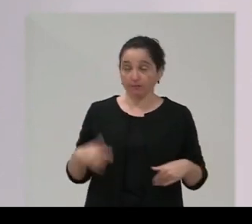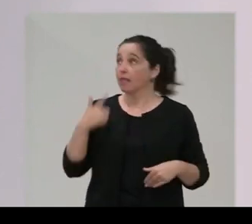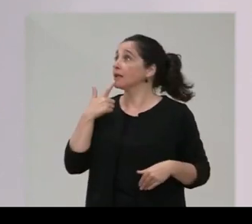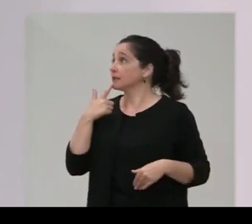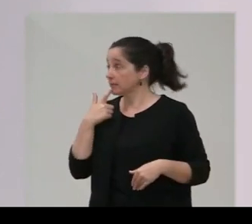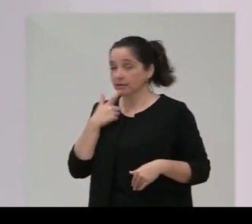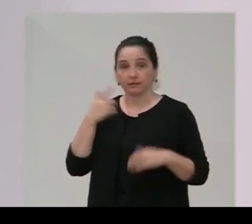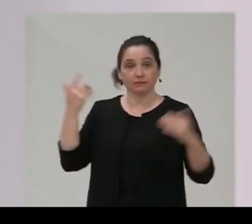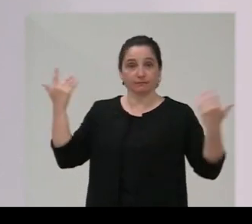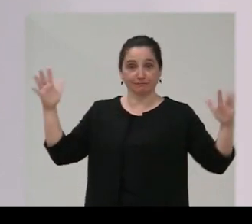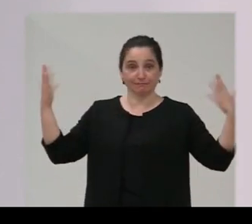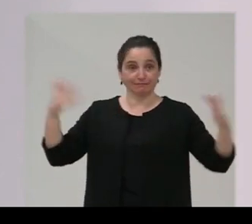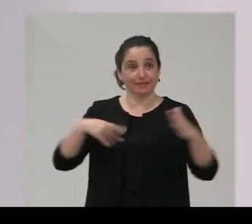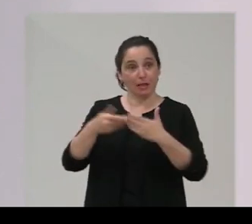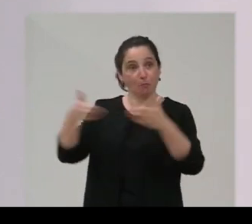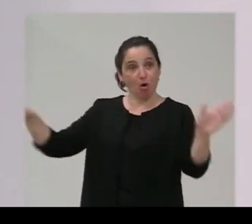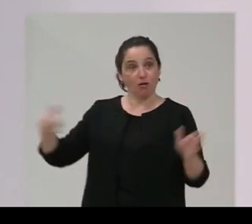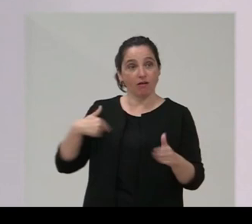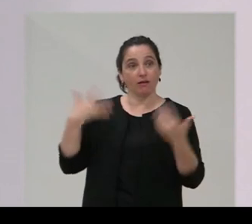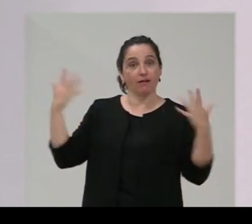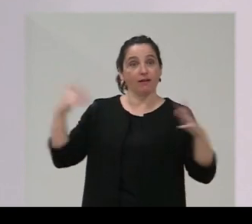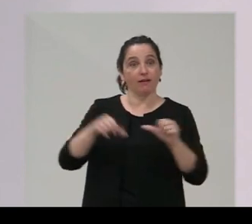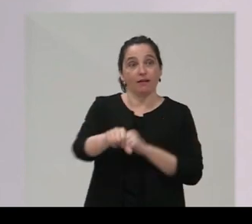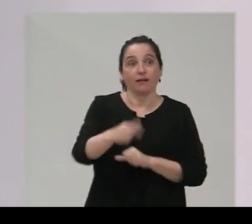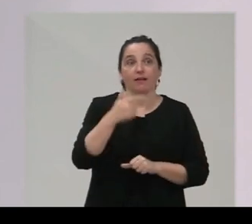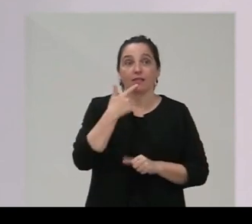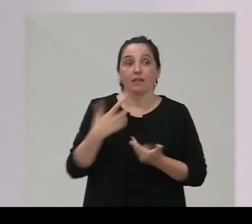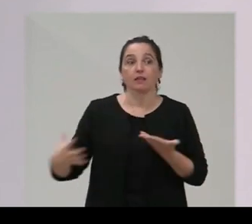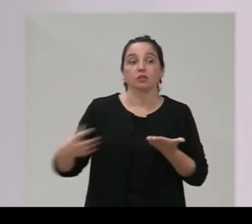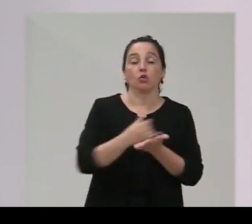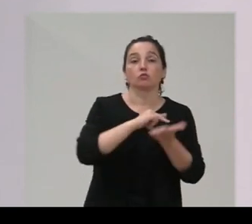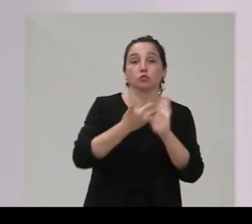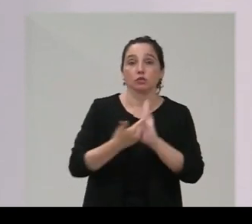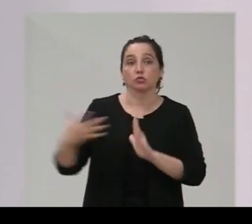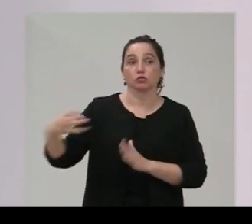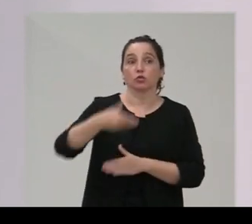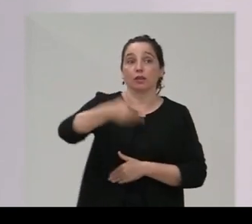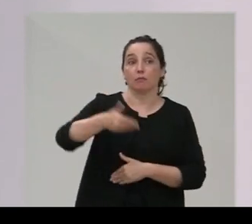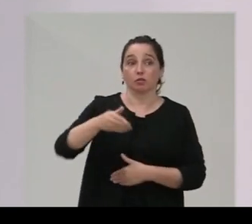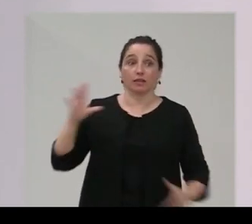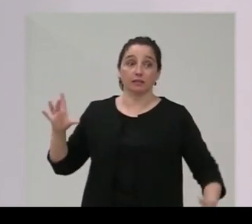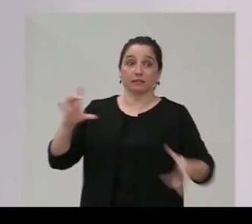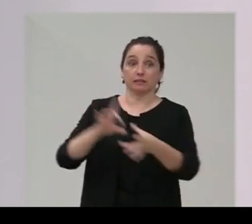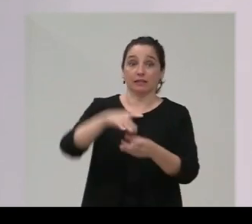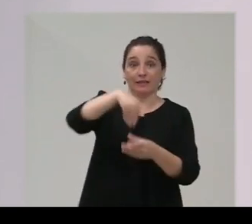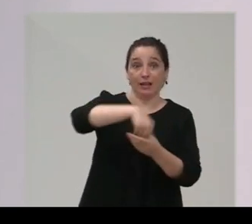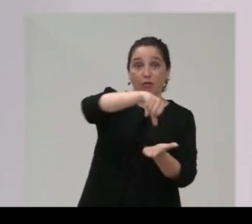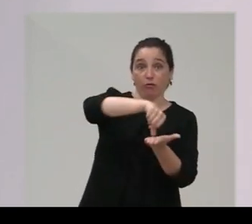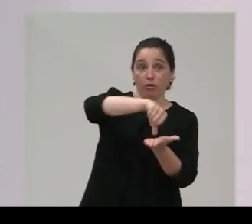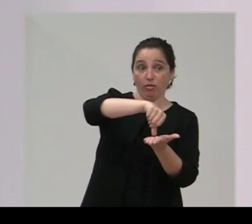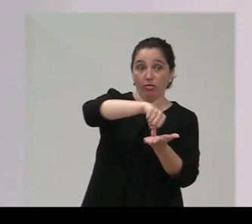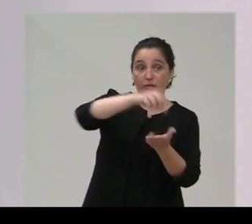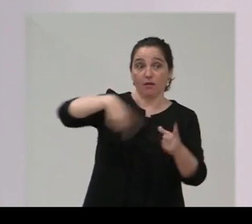celebro esta nueva disposición en donde como digo en todos los proyectos importantes y relevantes tanto para la ciudad